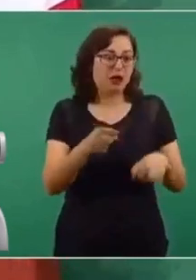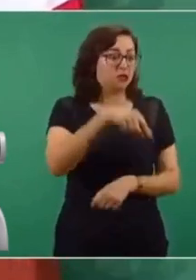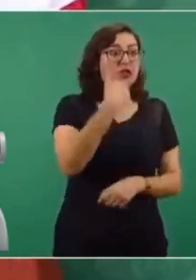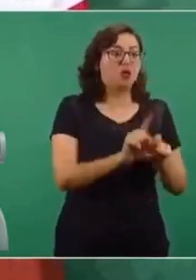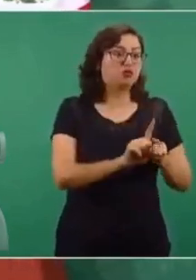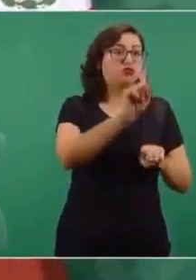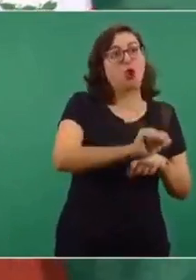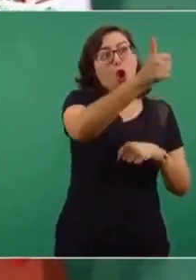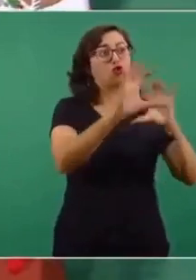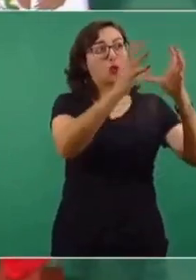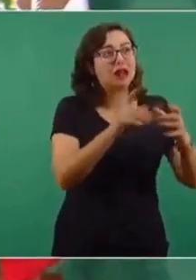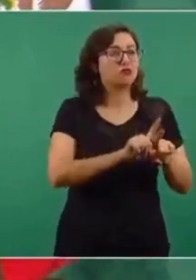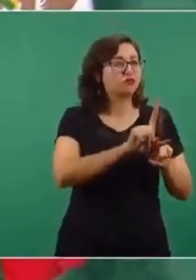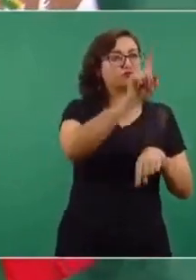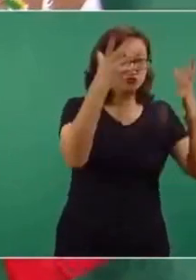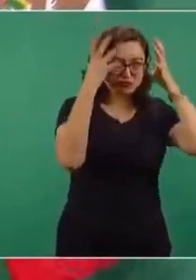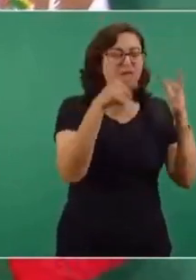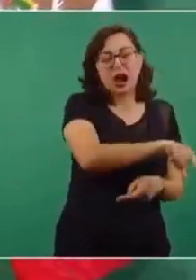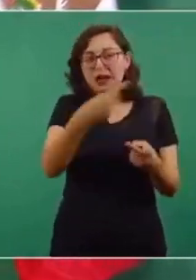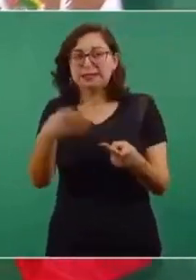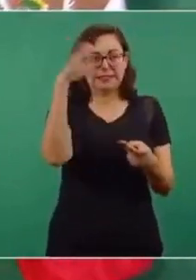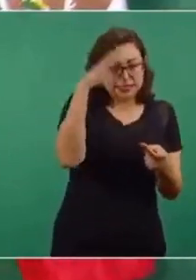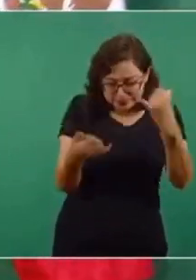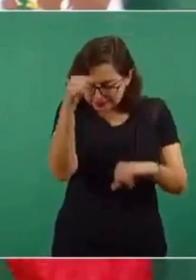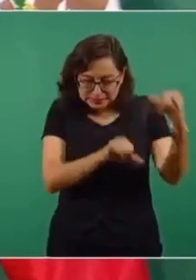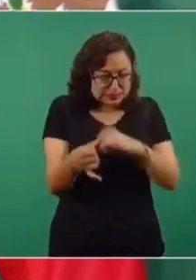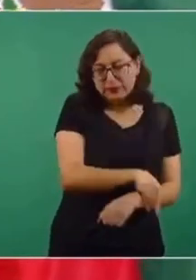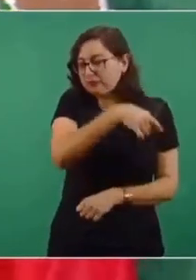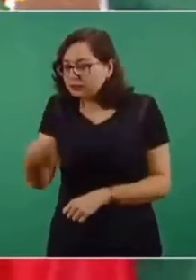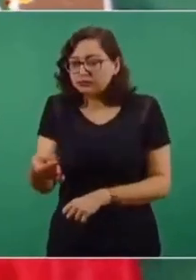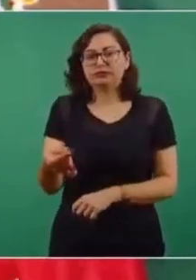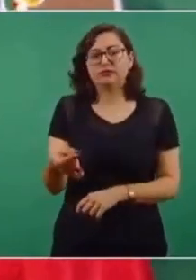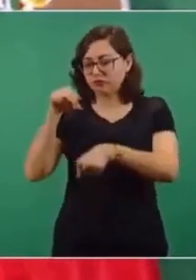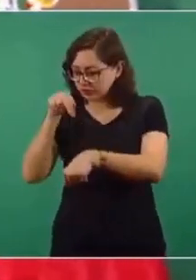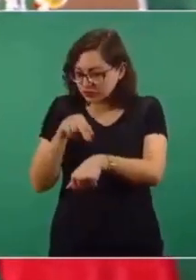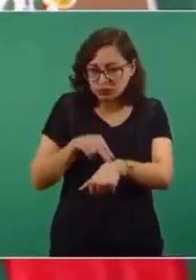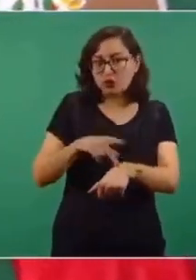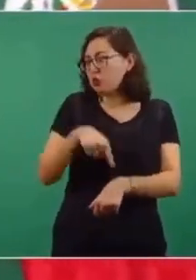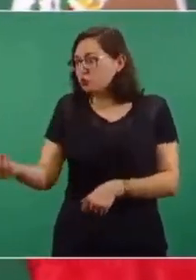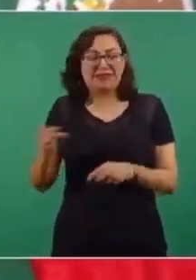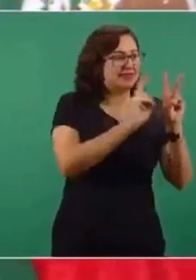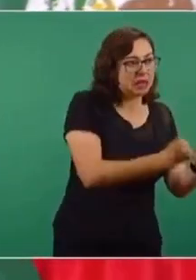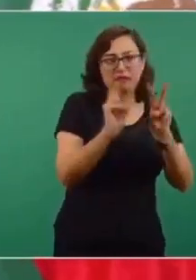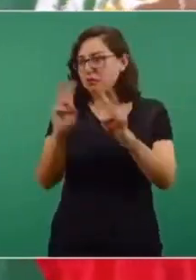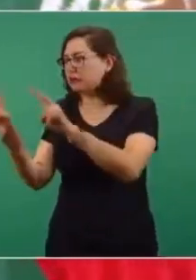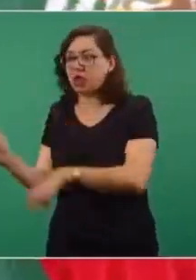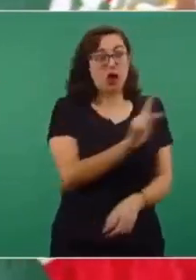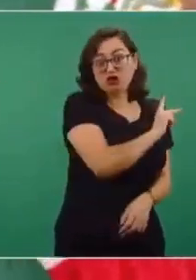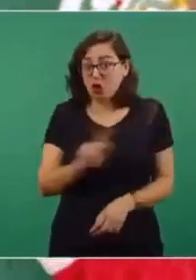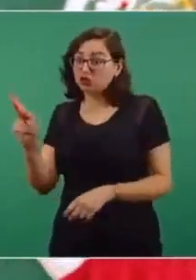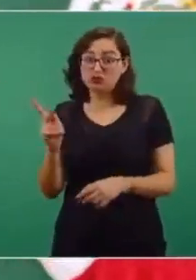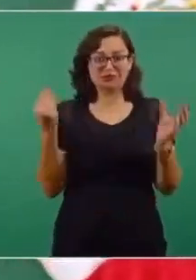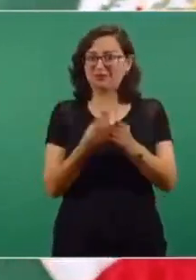experto en la medicina, en cualquier rama, se